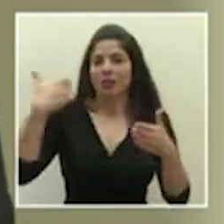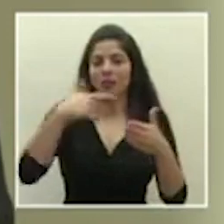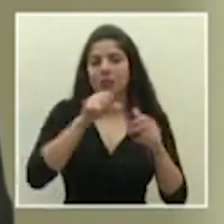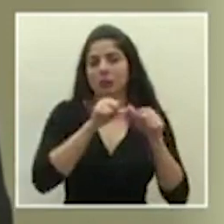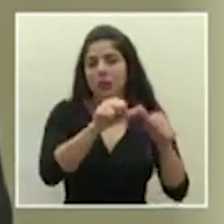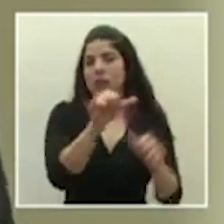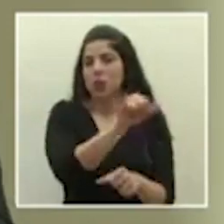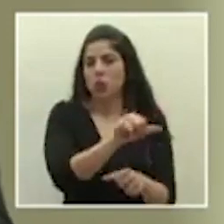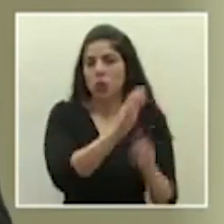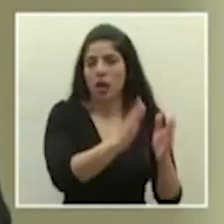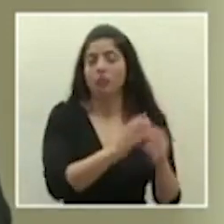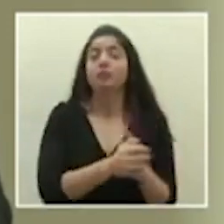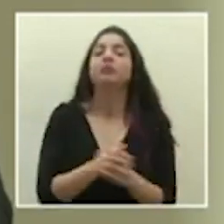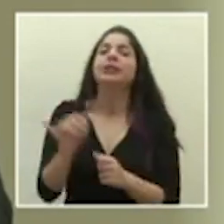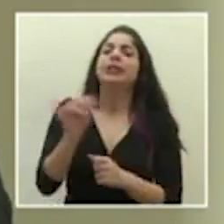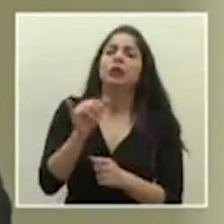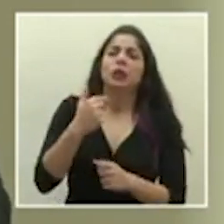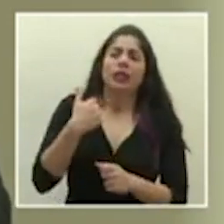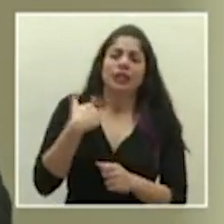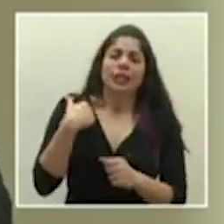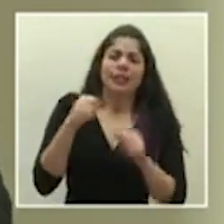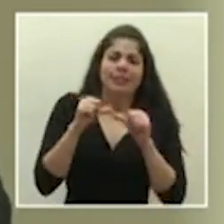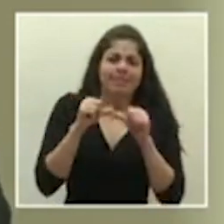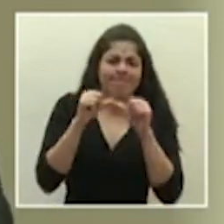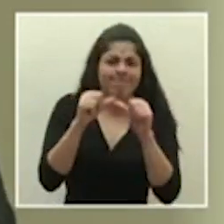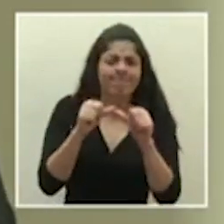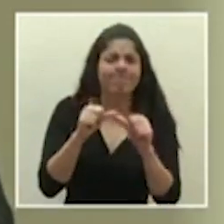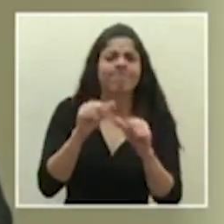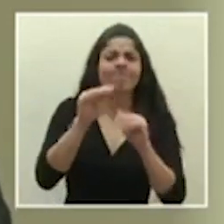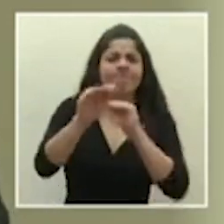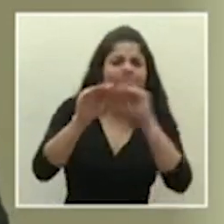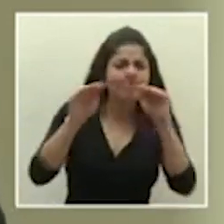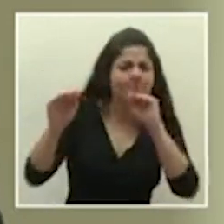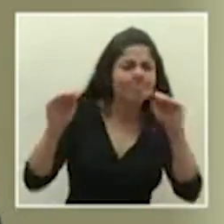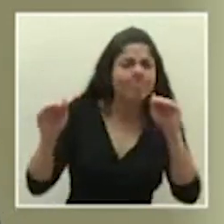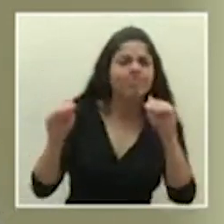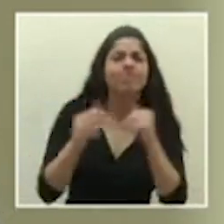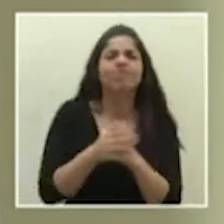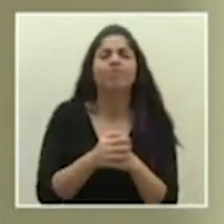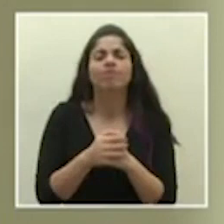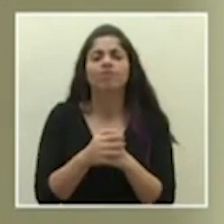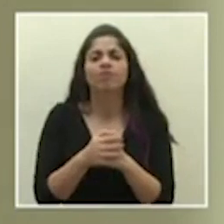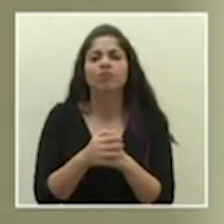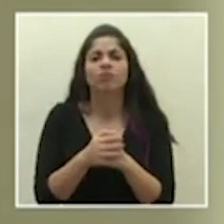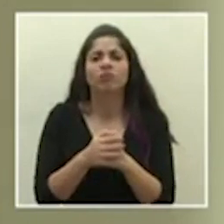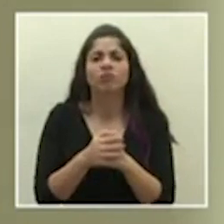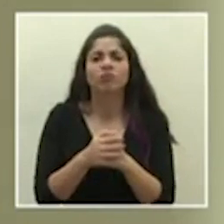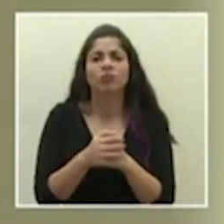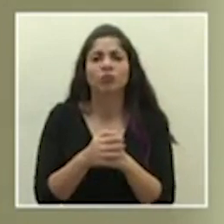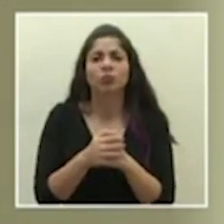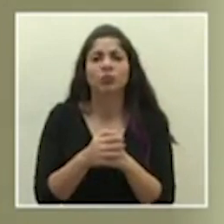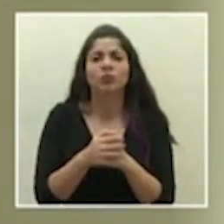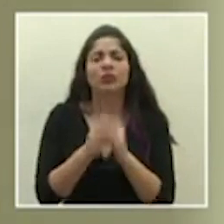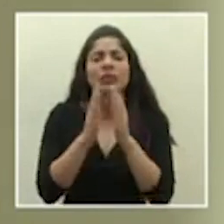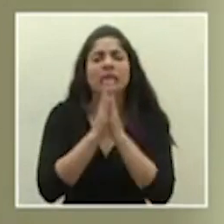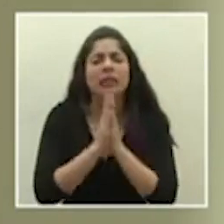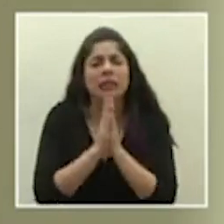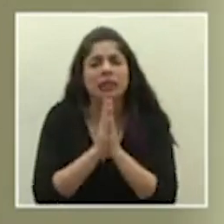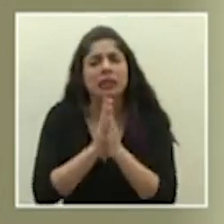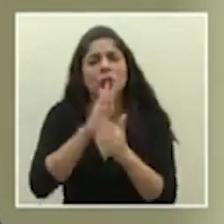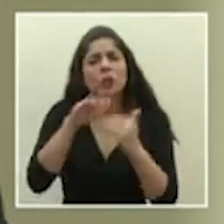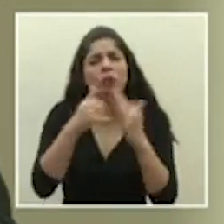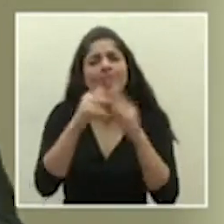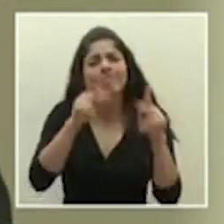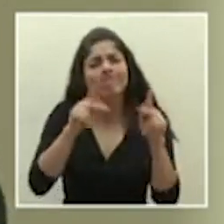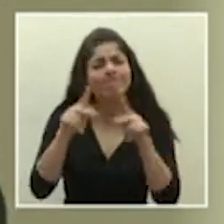Igual yo sigo haciendo la acotación, el llamado, la súplica a la población